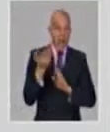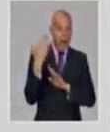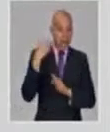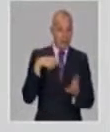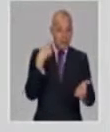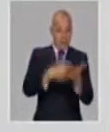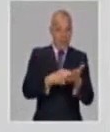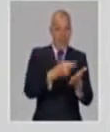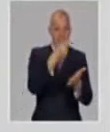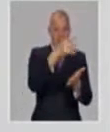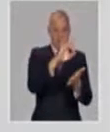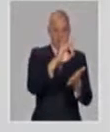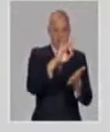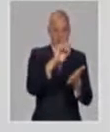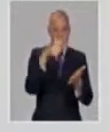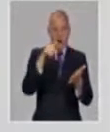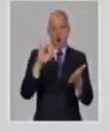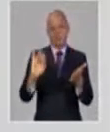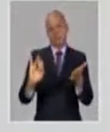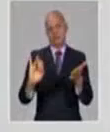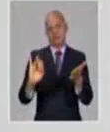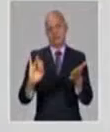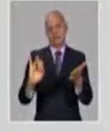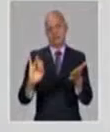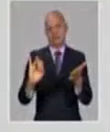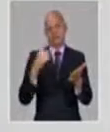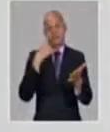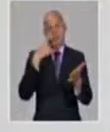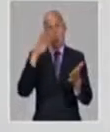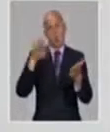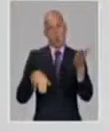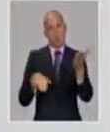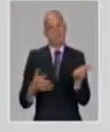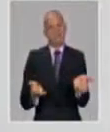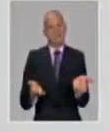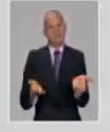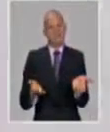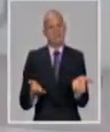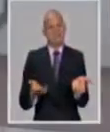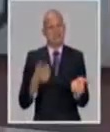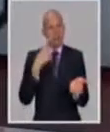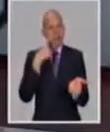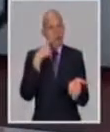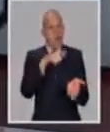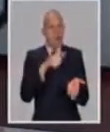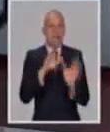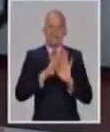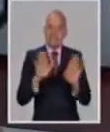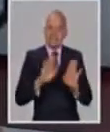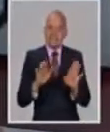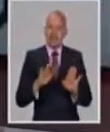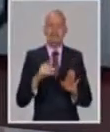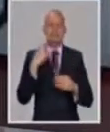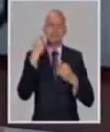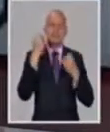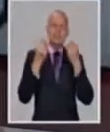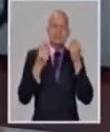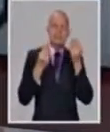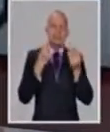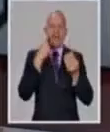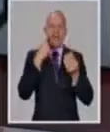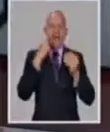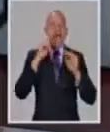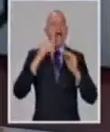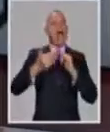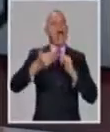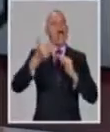importante, esto nos lleva, puesto desde la posición del productor un poco a volver a revaluar las fichas de